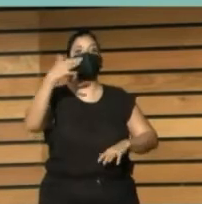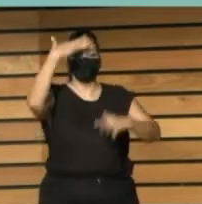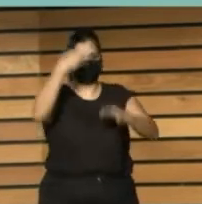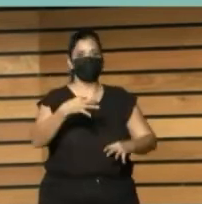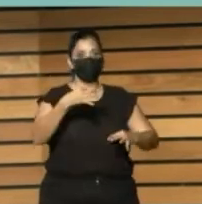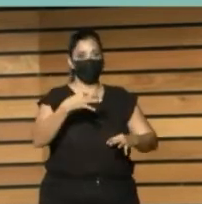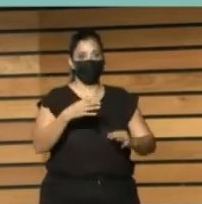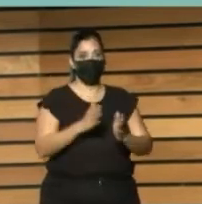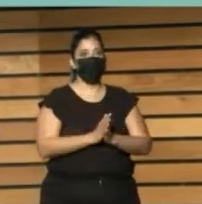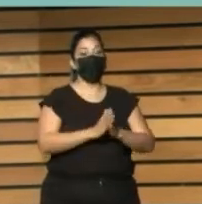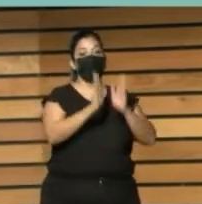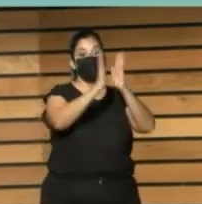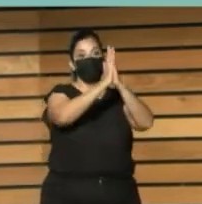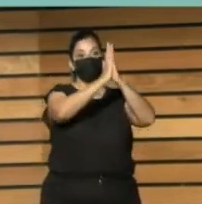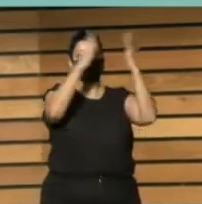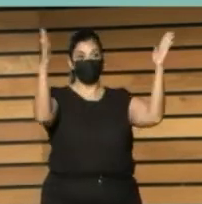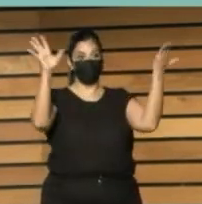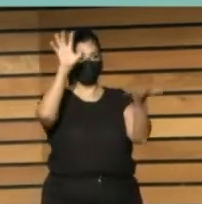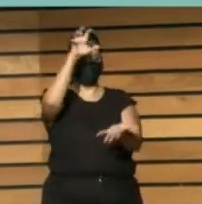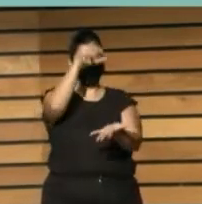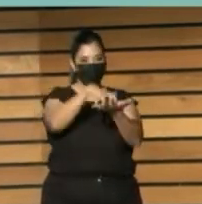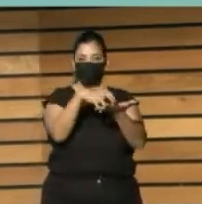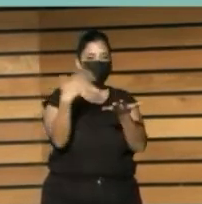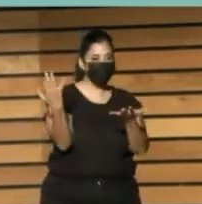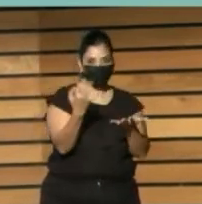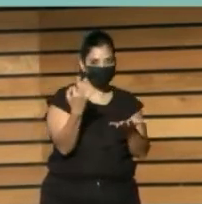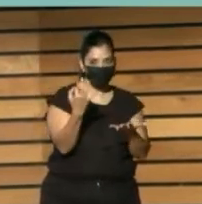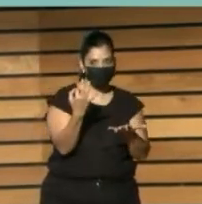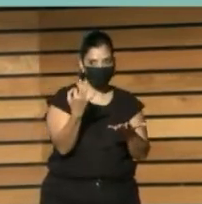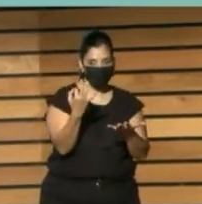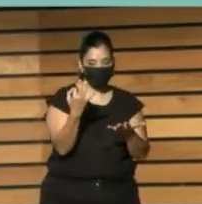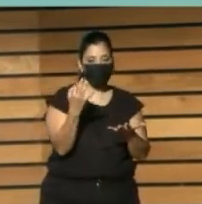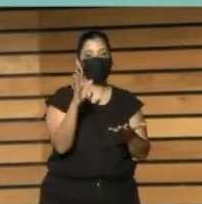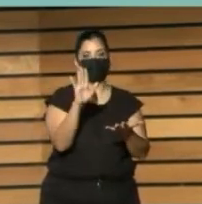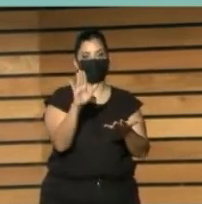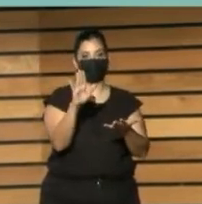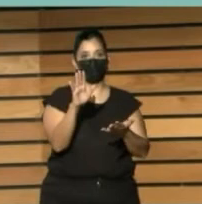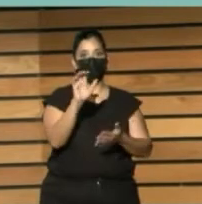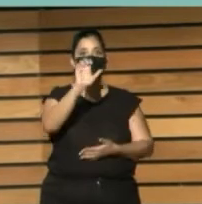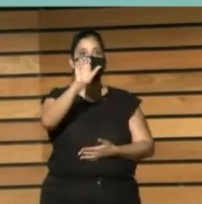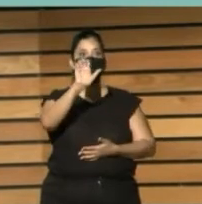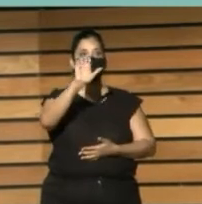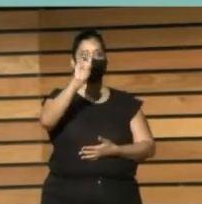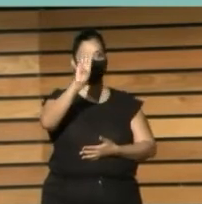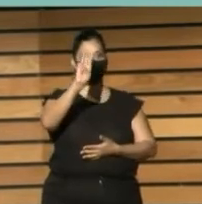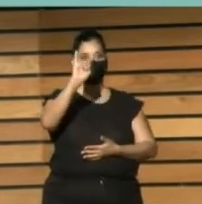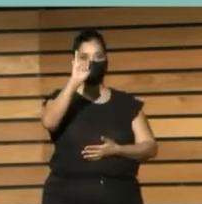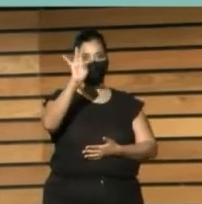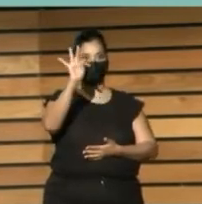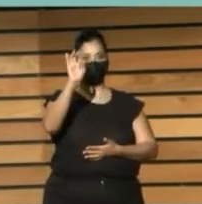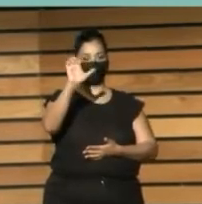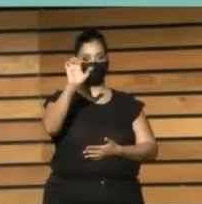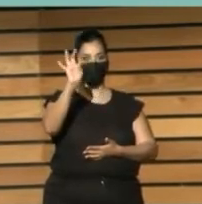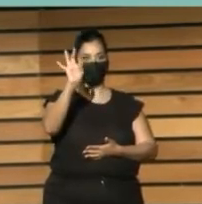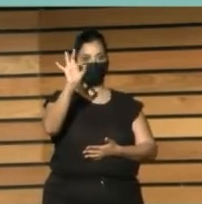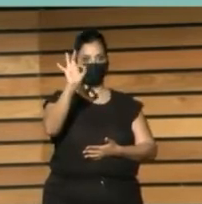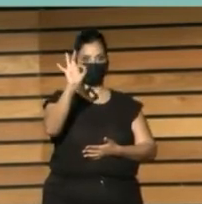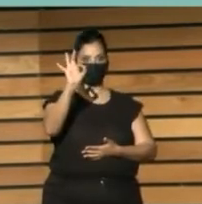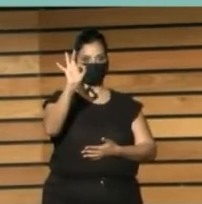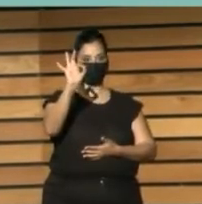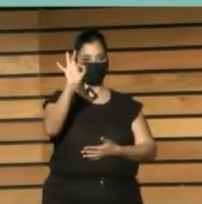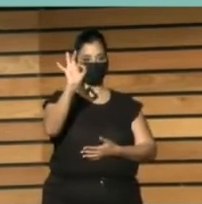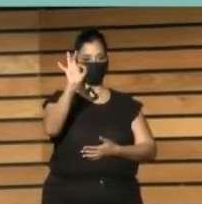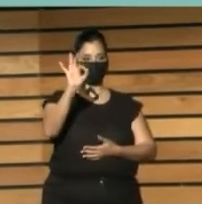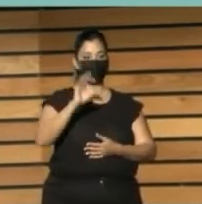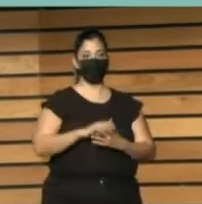inclusiva? Es la biblioteca inclusiva. En principio, biblioteca inclusiva es un epíteto. Es un epíteto, o las